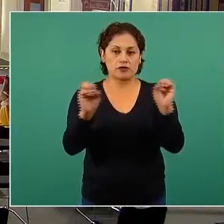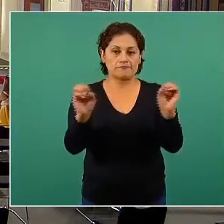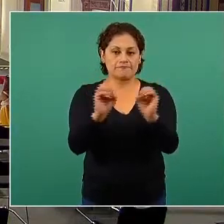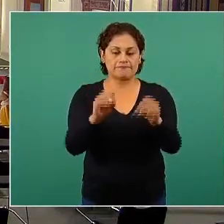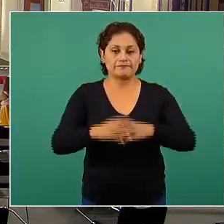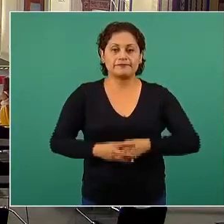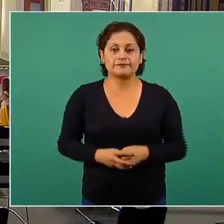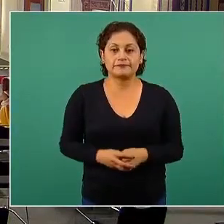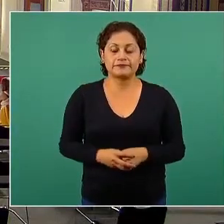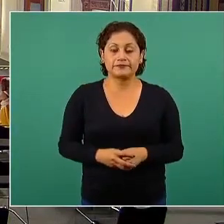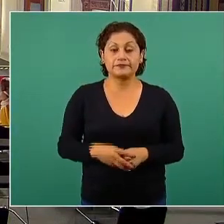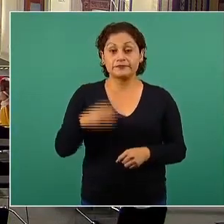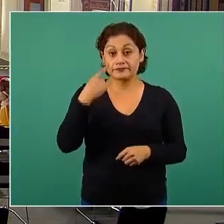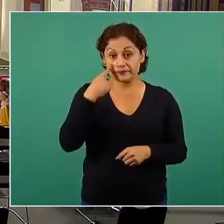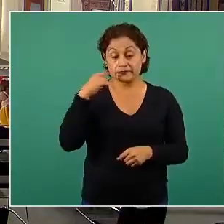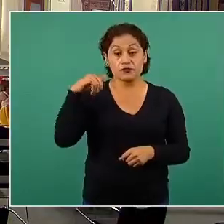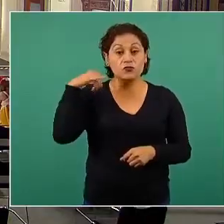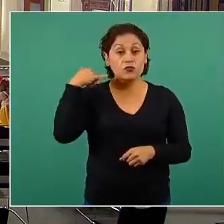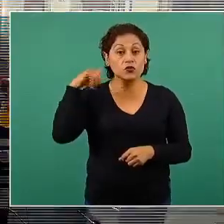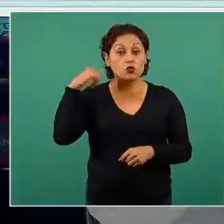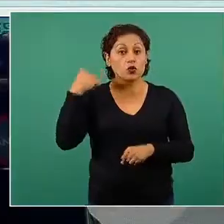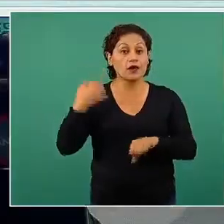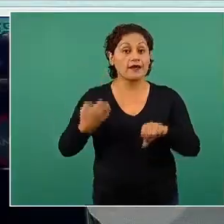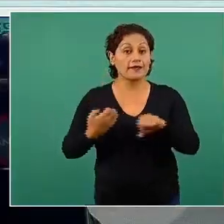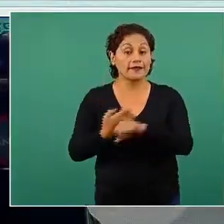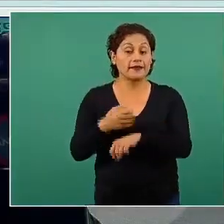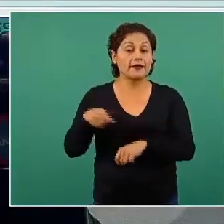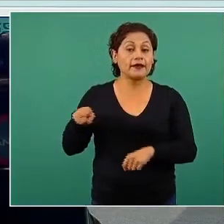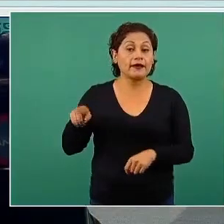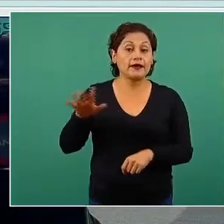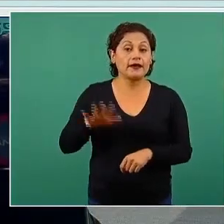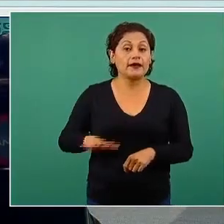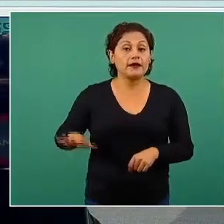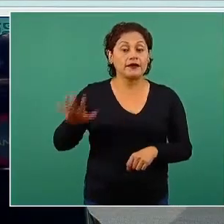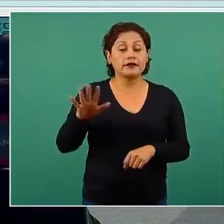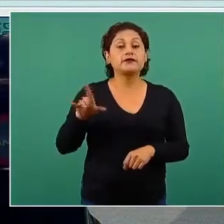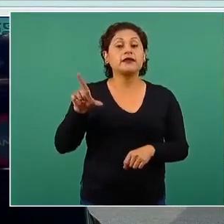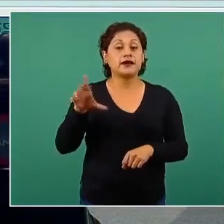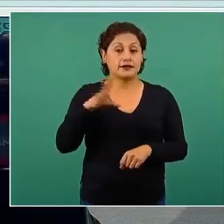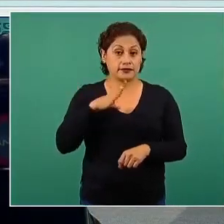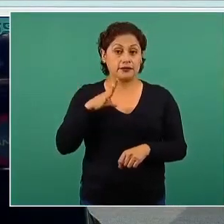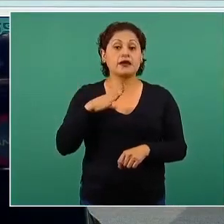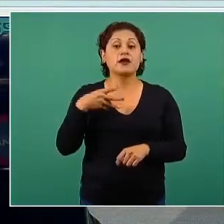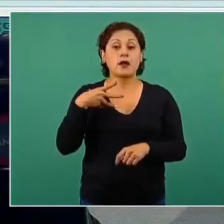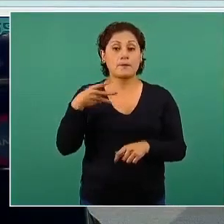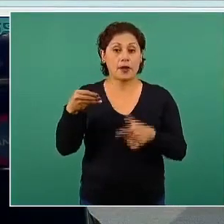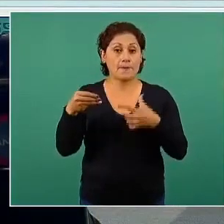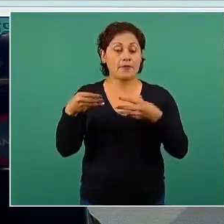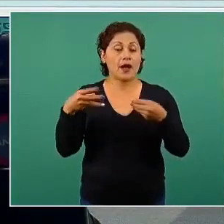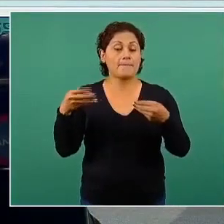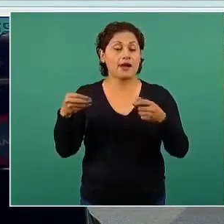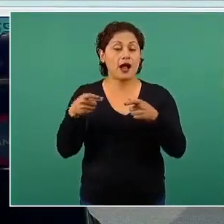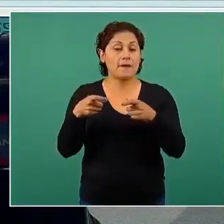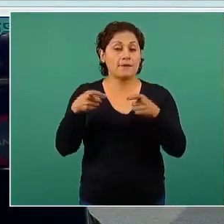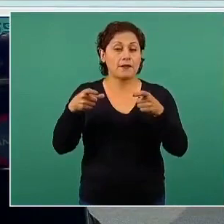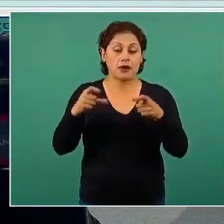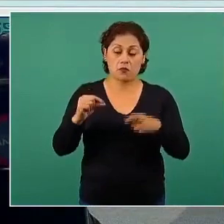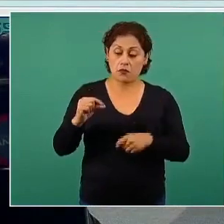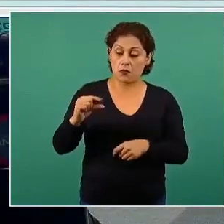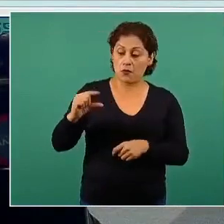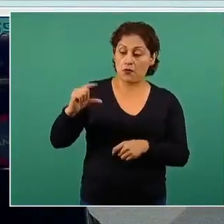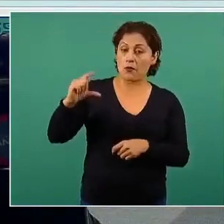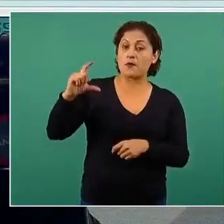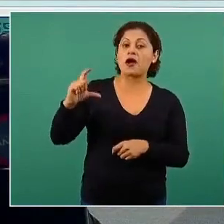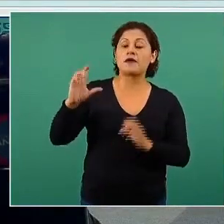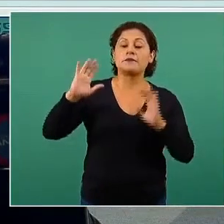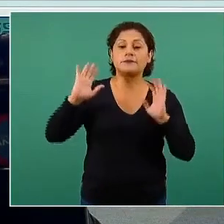península de la Yucatán, incrementando su actividad epidémica, la vigilancia de lo que es